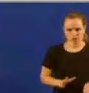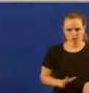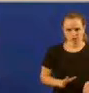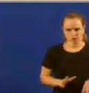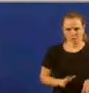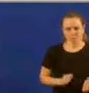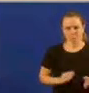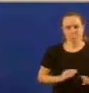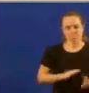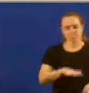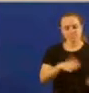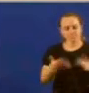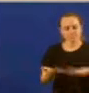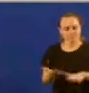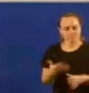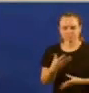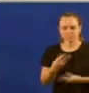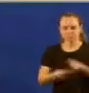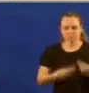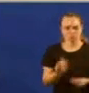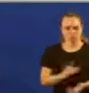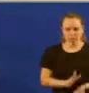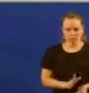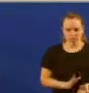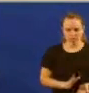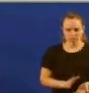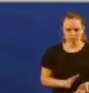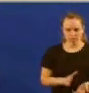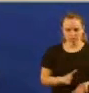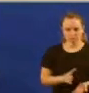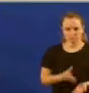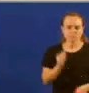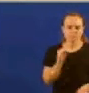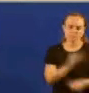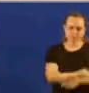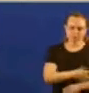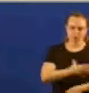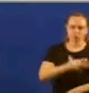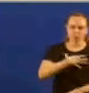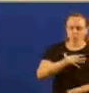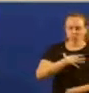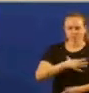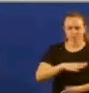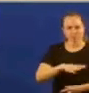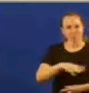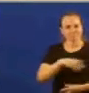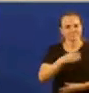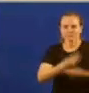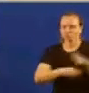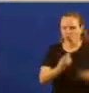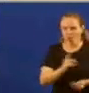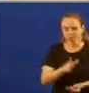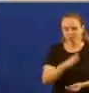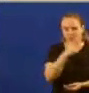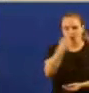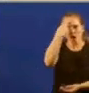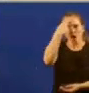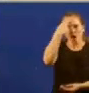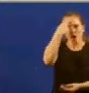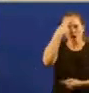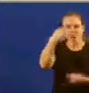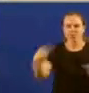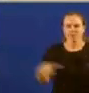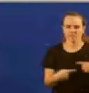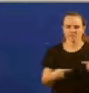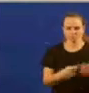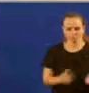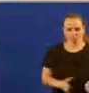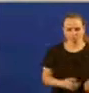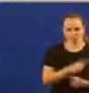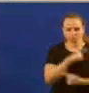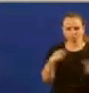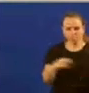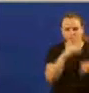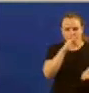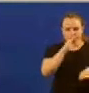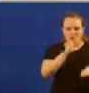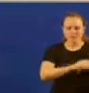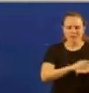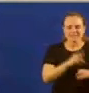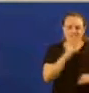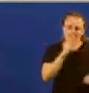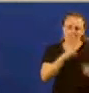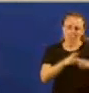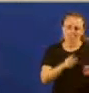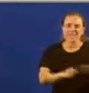execución. Poden investir e non o fan obsesionados polo défi pero o cumplimento do défi non é unha estrategia